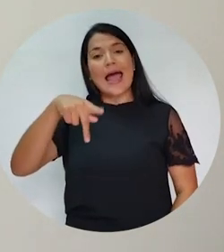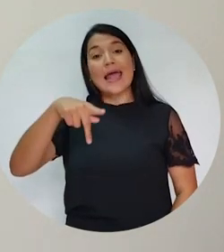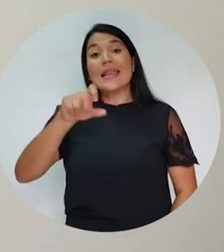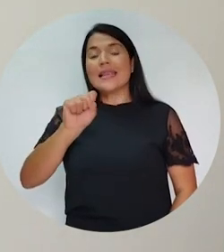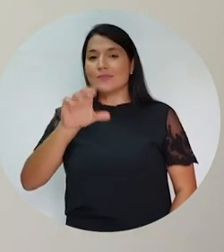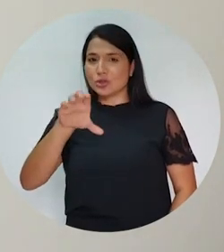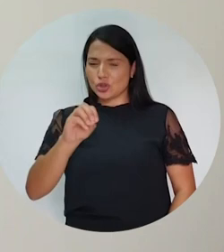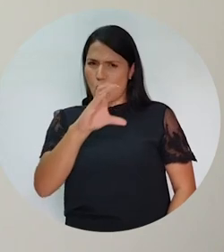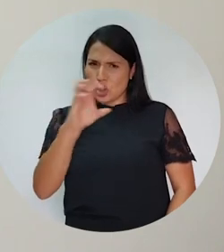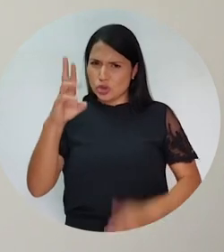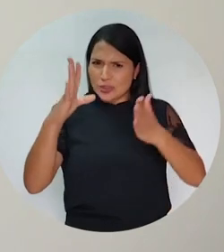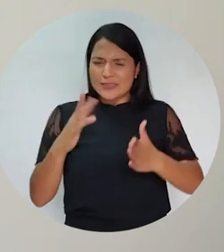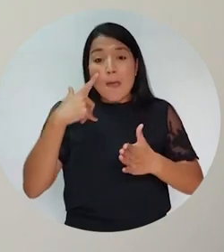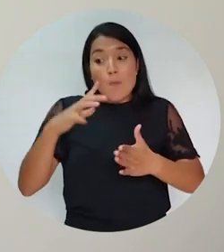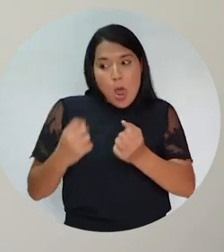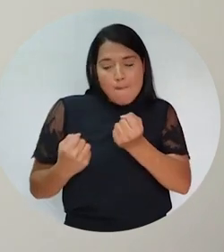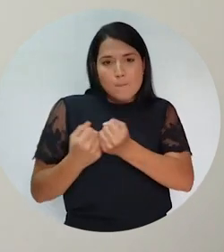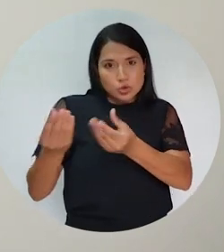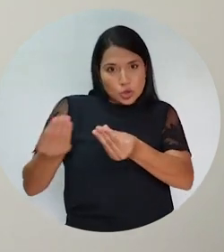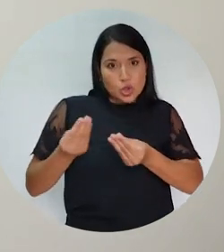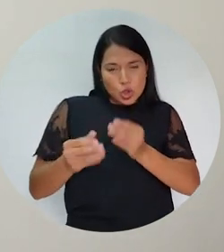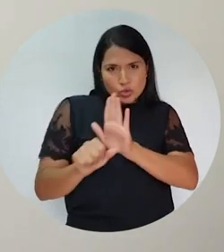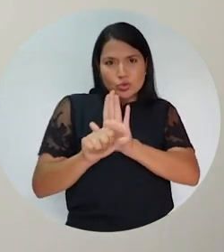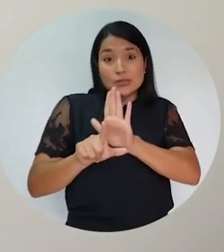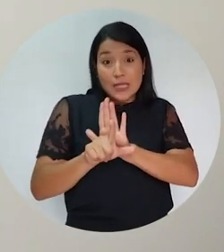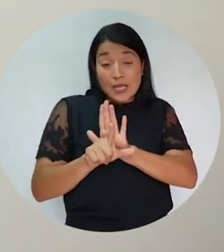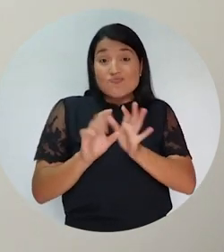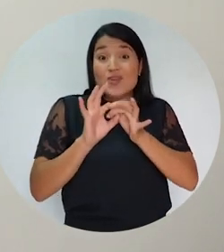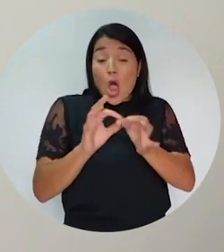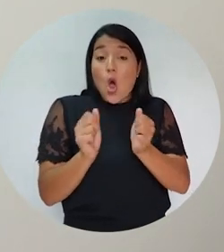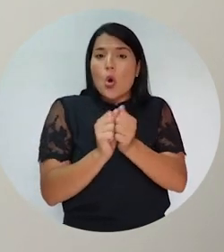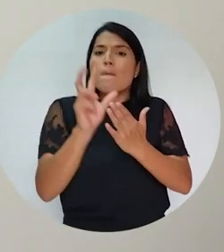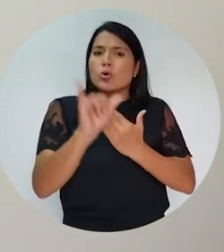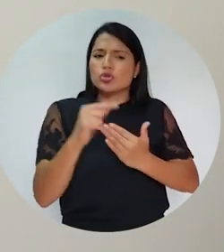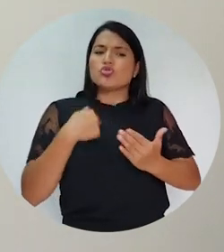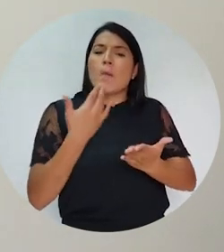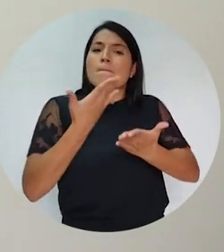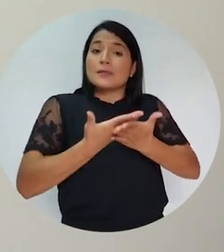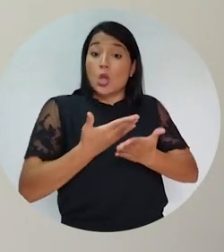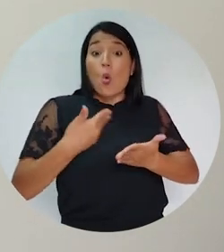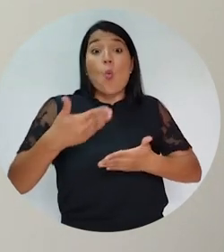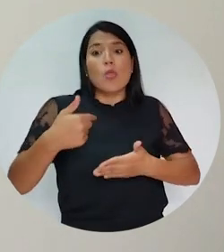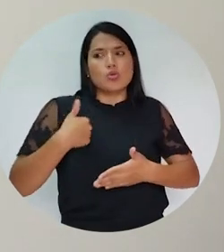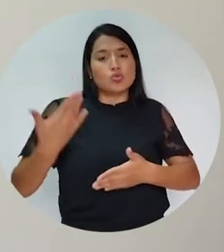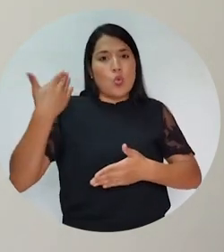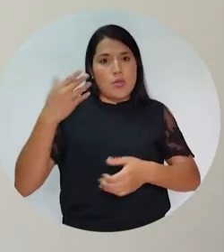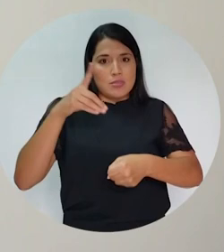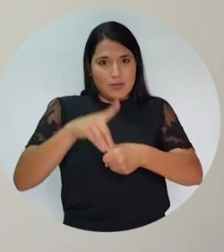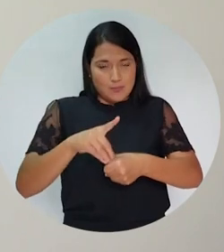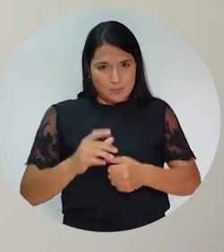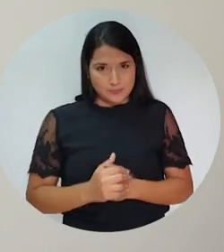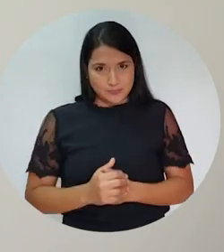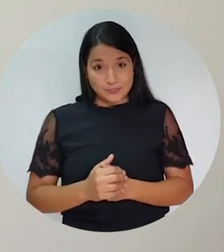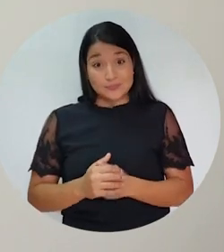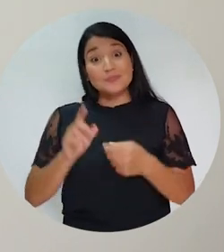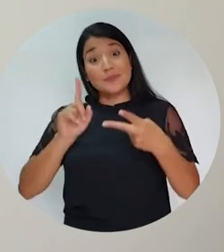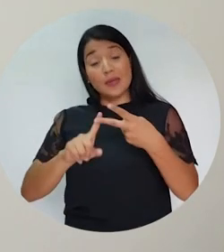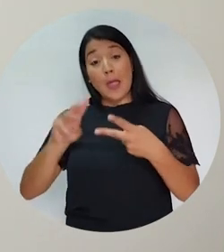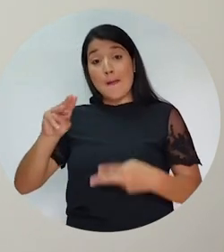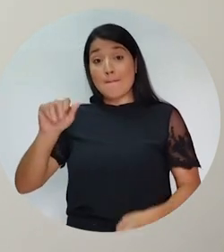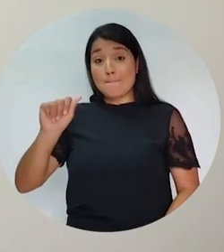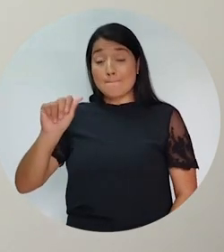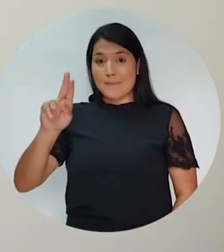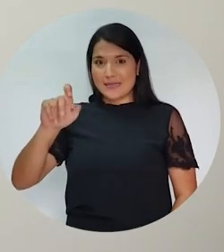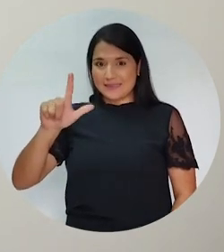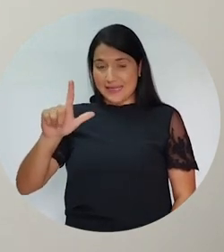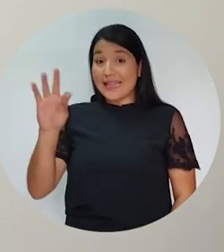Costarricense gracias al apoyo de la Asamblea Legislativa a un proyecto que presenté como diputada. Doña Marcel